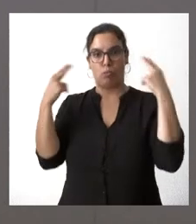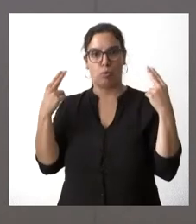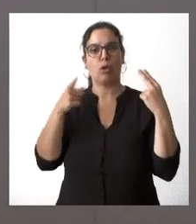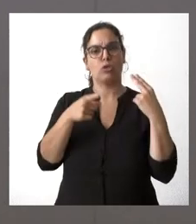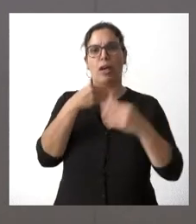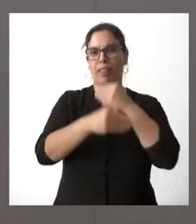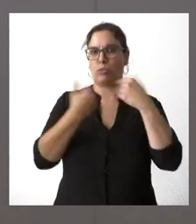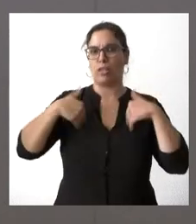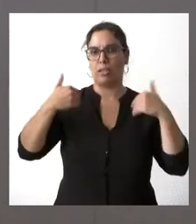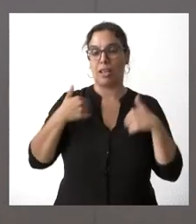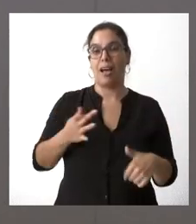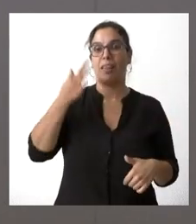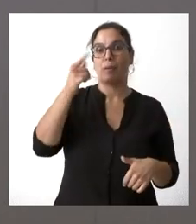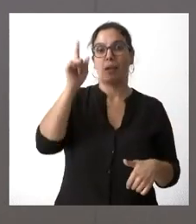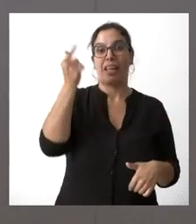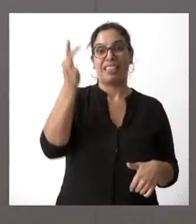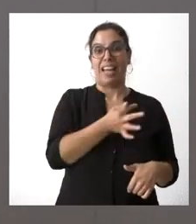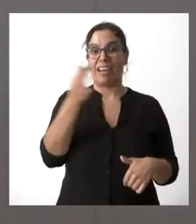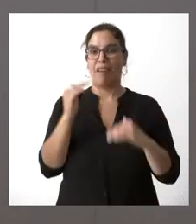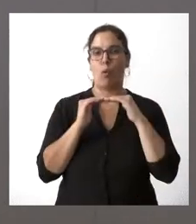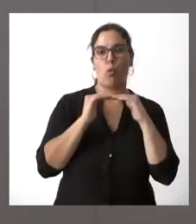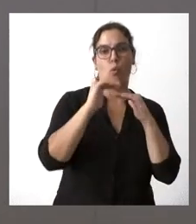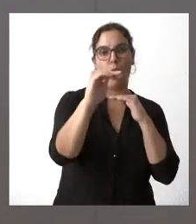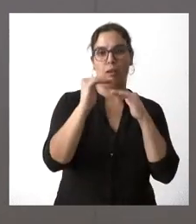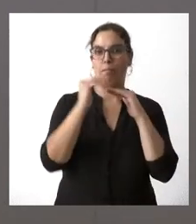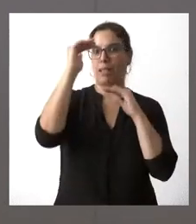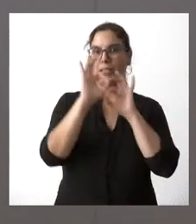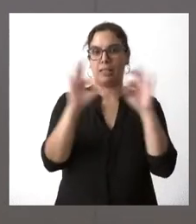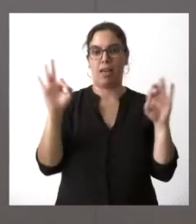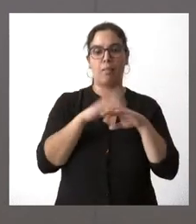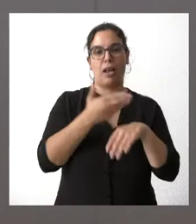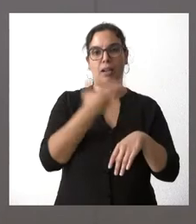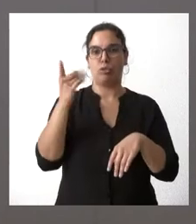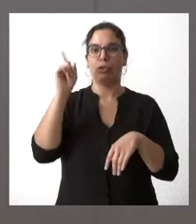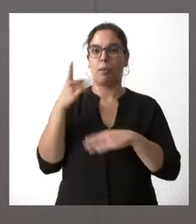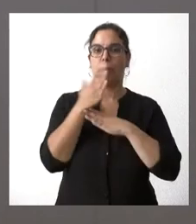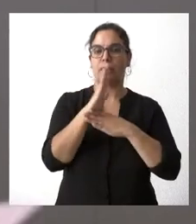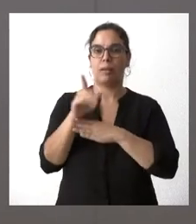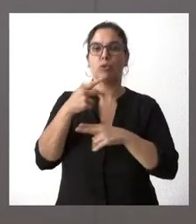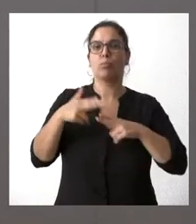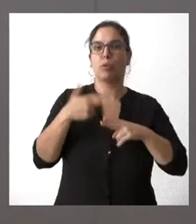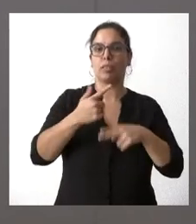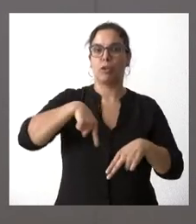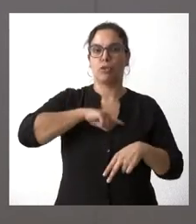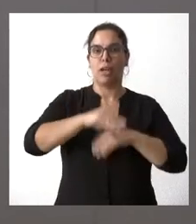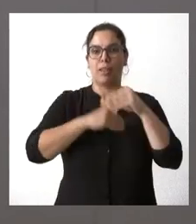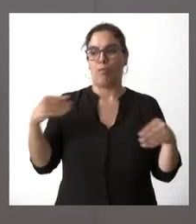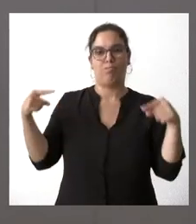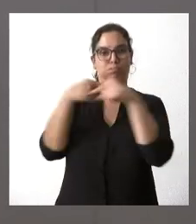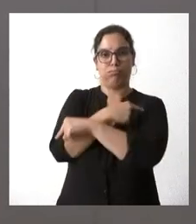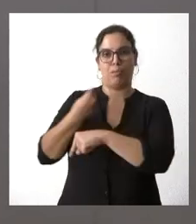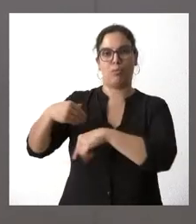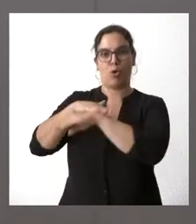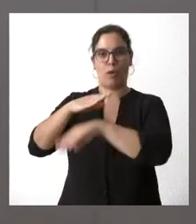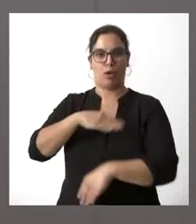haciendo y además la congelación de tarifas para el resto que también lo venimos planteando. Es una política ciertamente distinta de la que allí